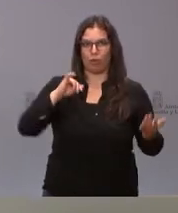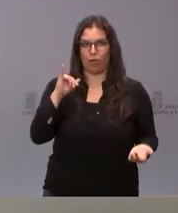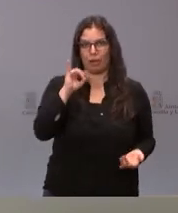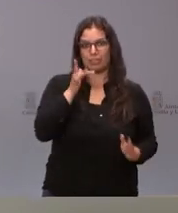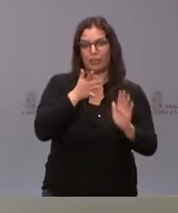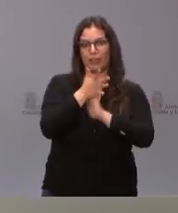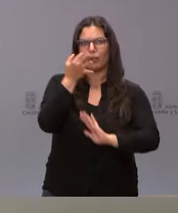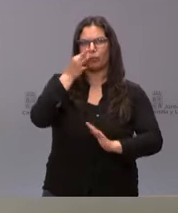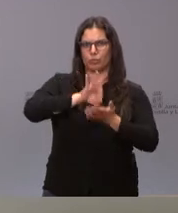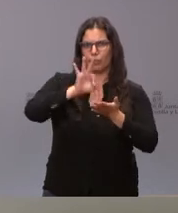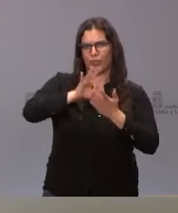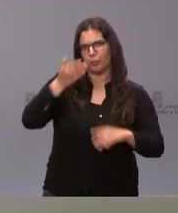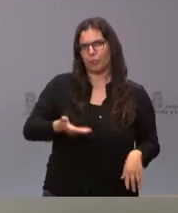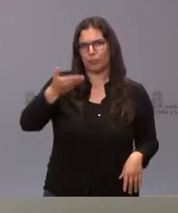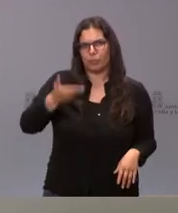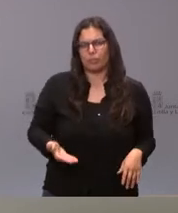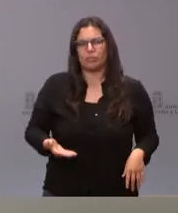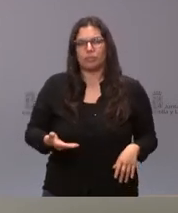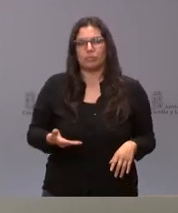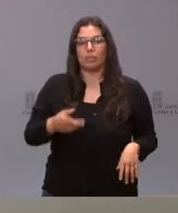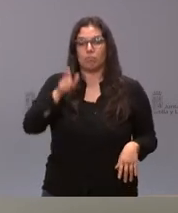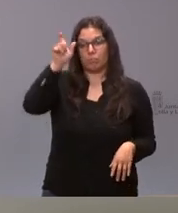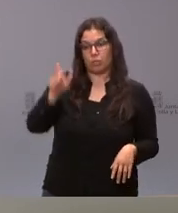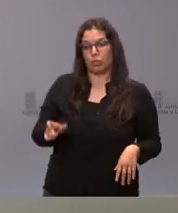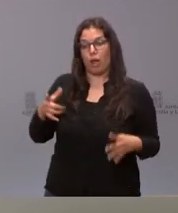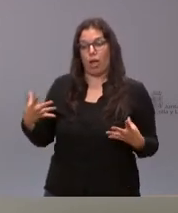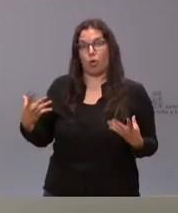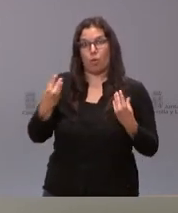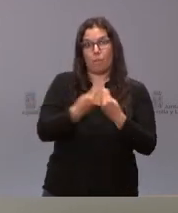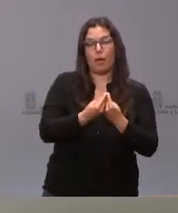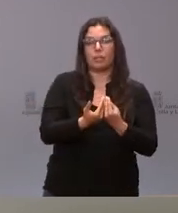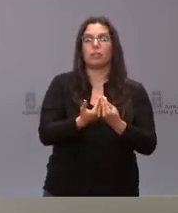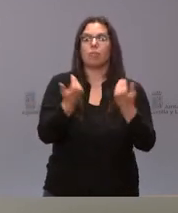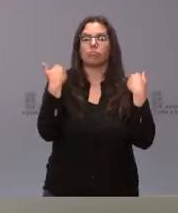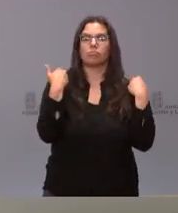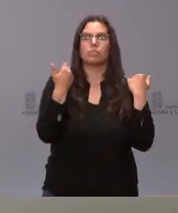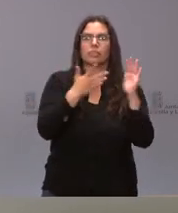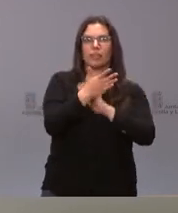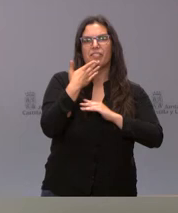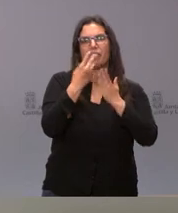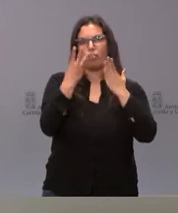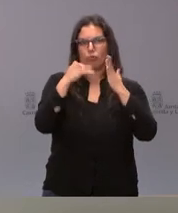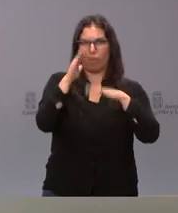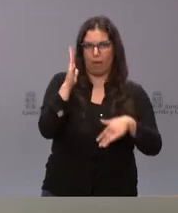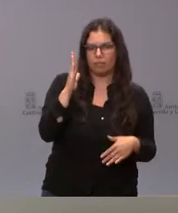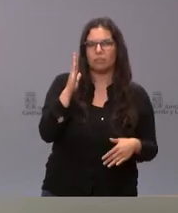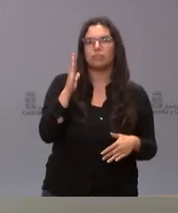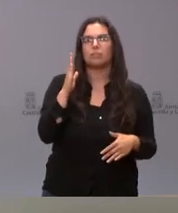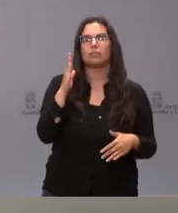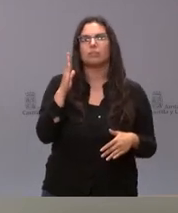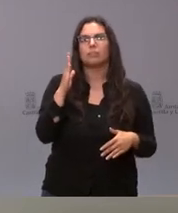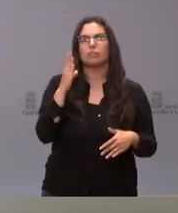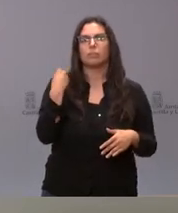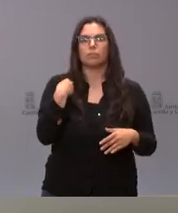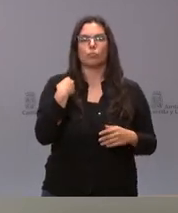importante en donde el acompañante, saben ustedes que se trata de una persona mayor de edad, distinta del